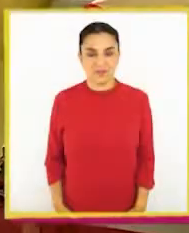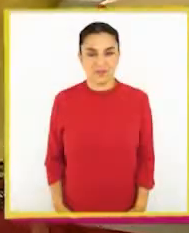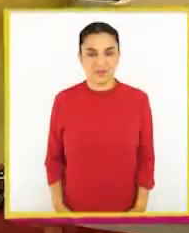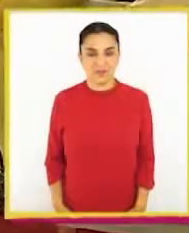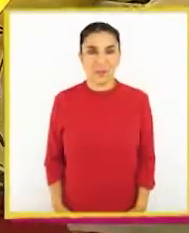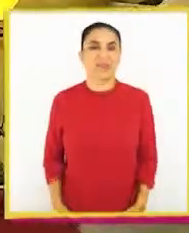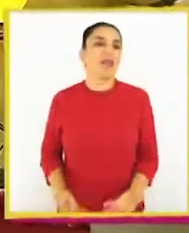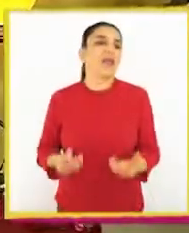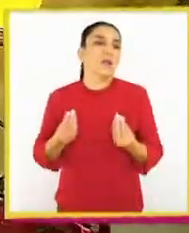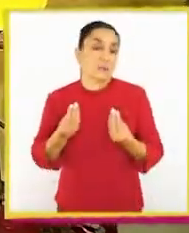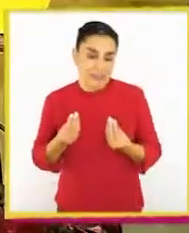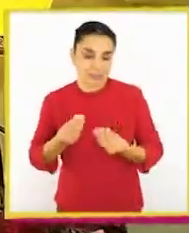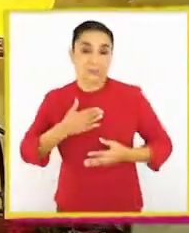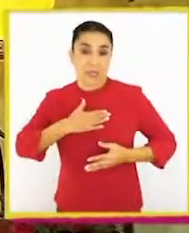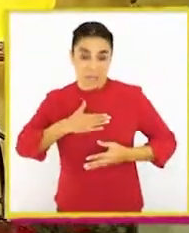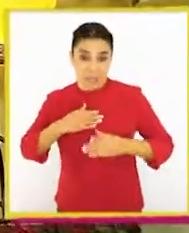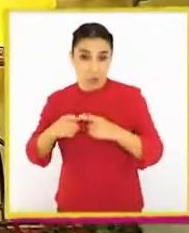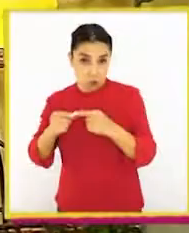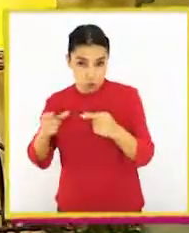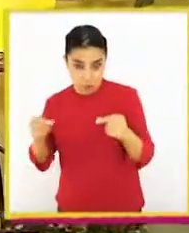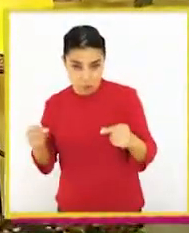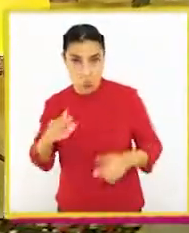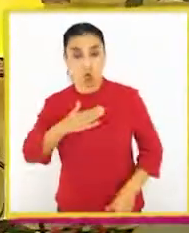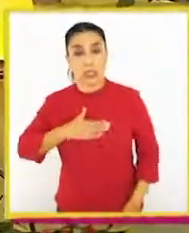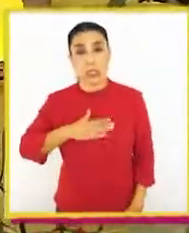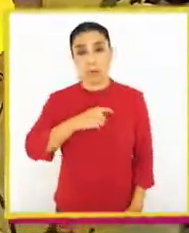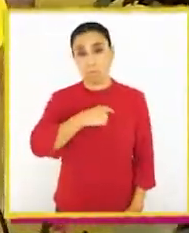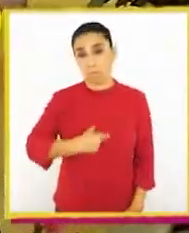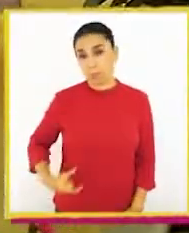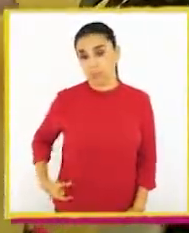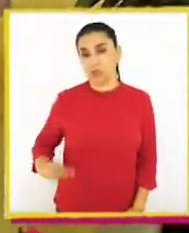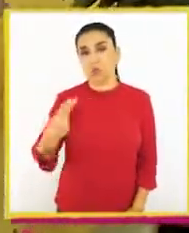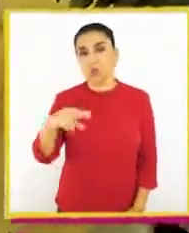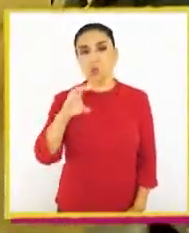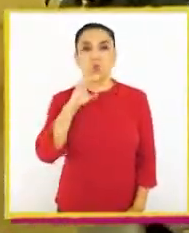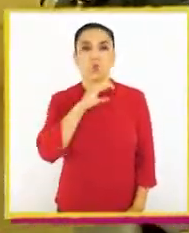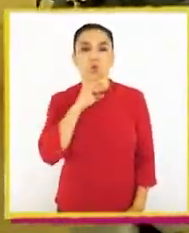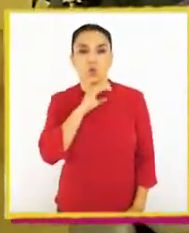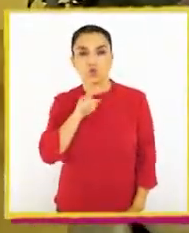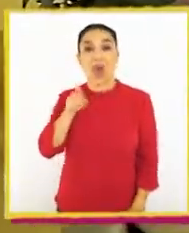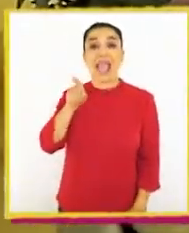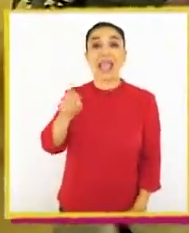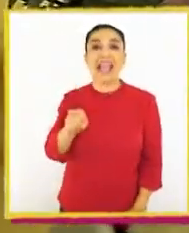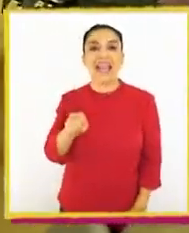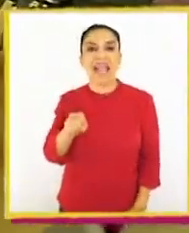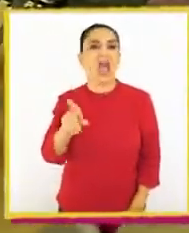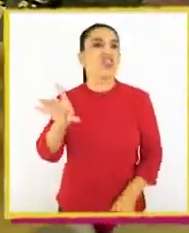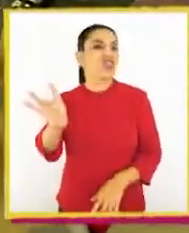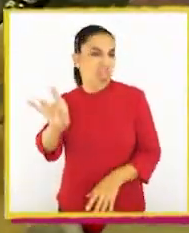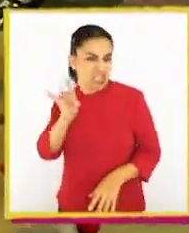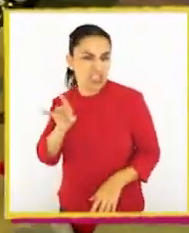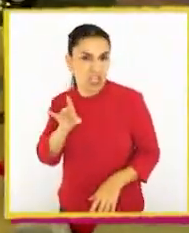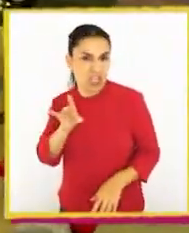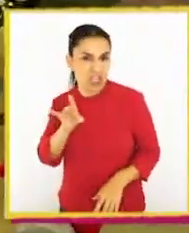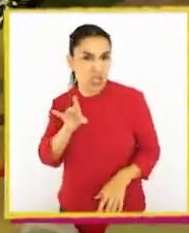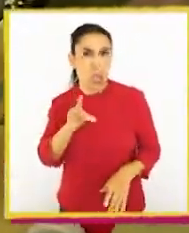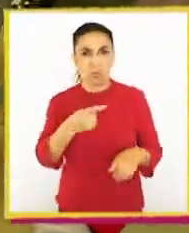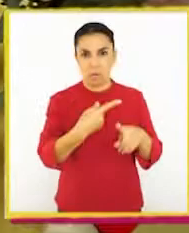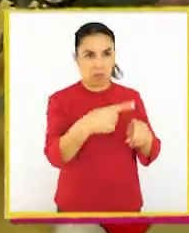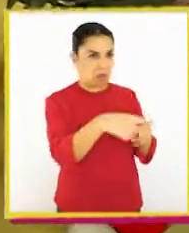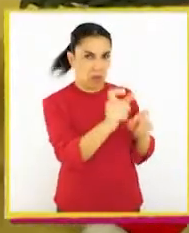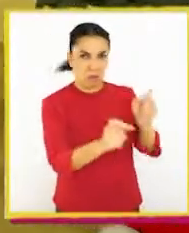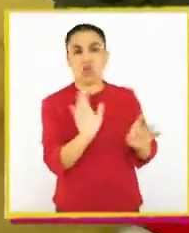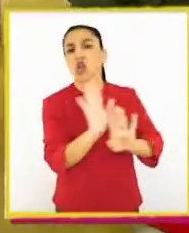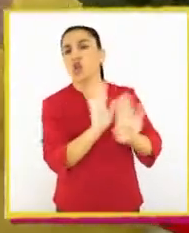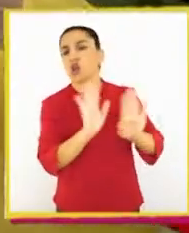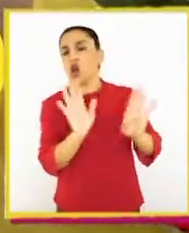Miren, lo que pasa es que mi sobrino quiere ser presidente de su curso, ¿cierto? Y ser él quien decida por los demás. Quiere imponer sus gustos,